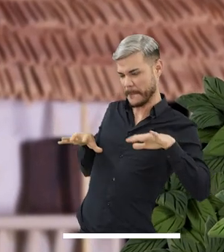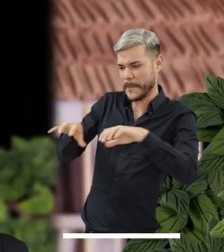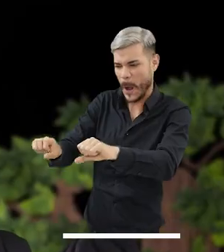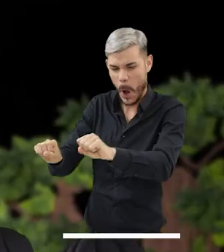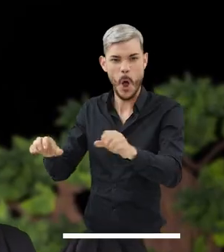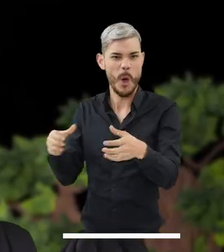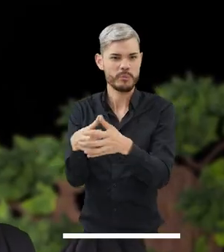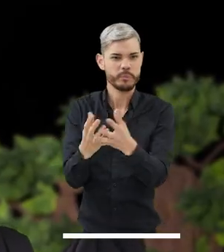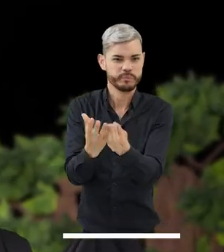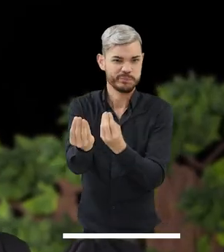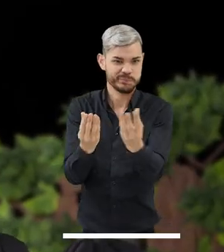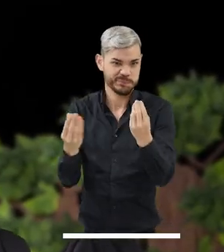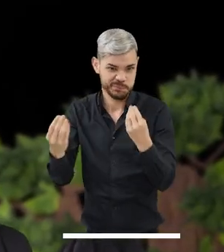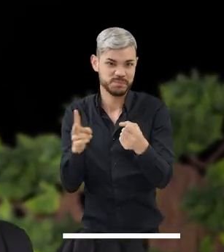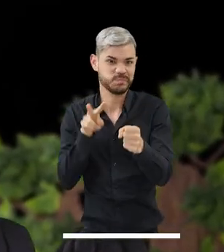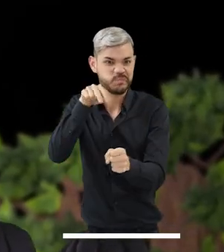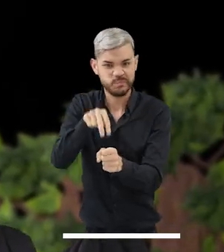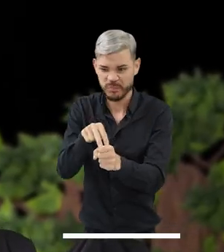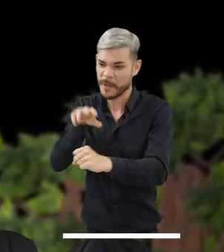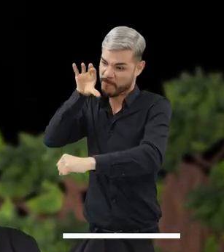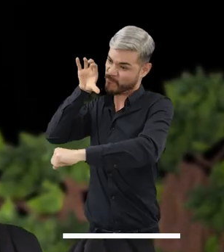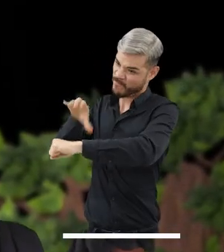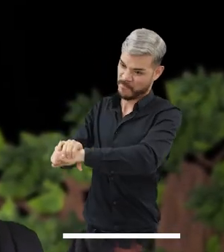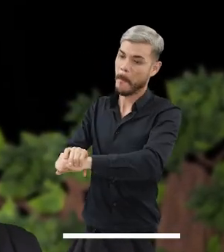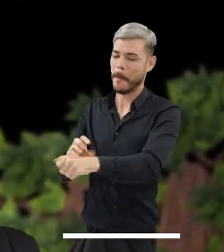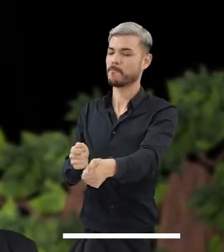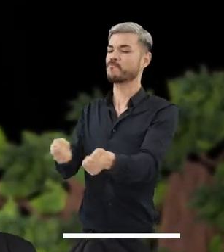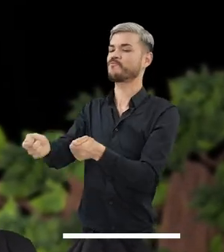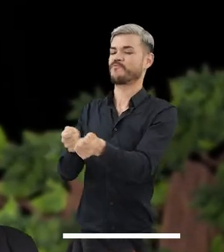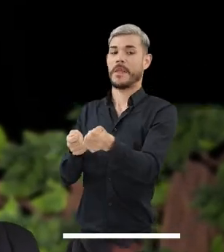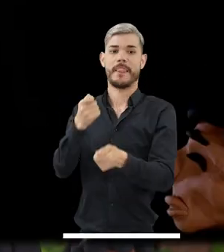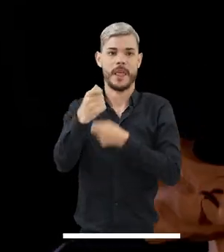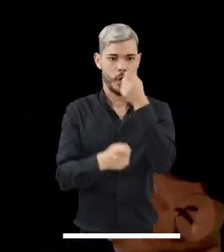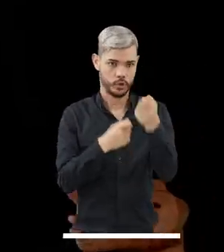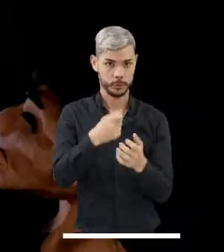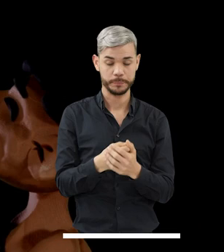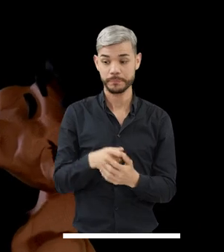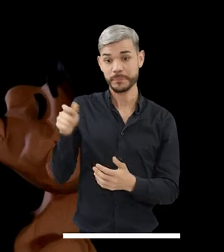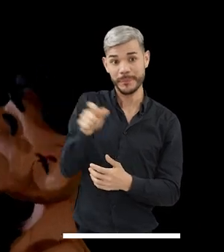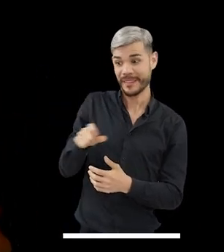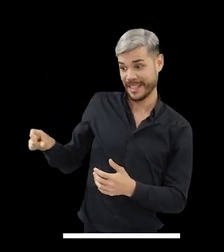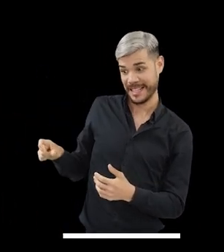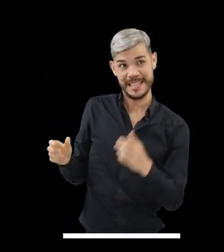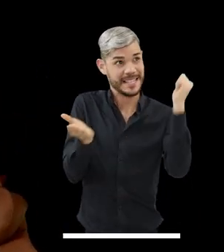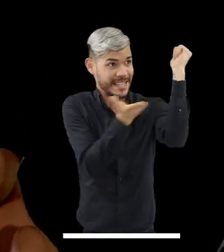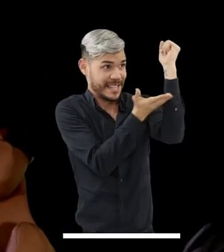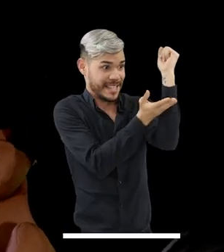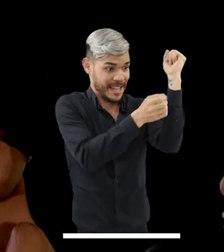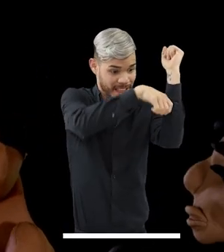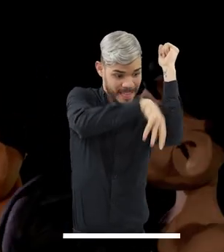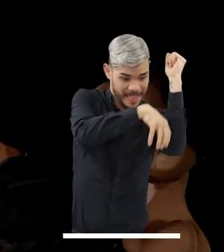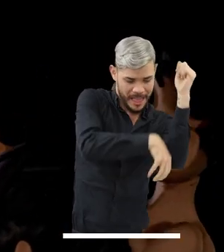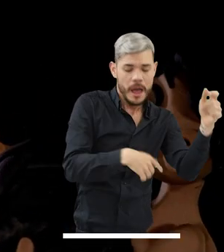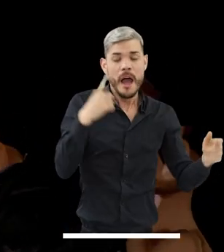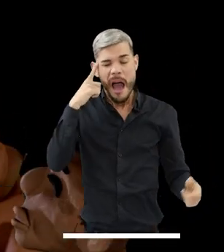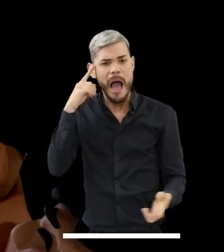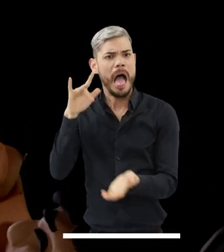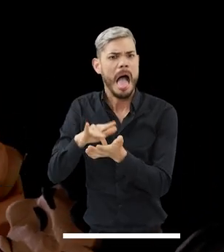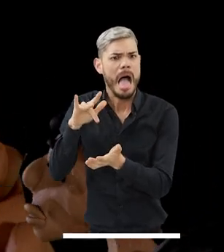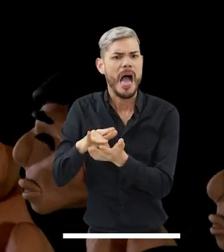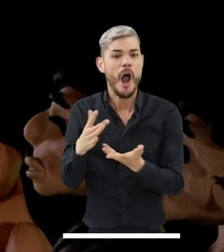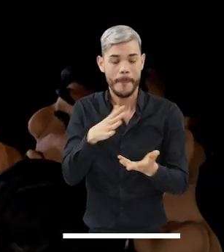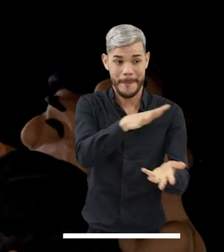circundante y controlar todo el negocio del caucho. Se endeudaba a los siringueros, en su mayoría indígenas,